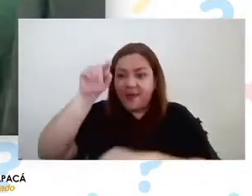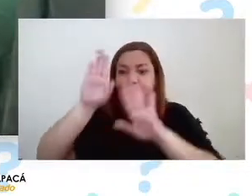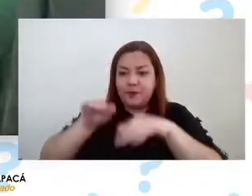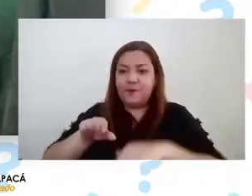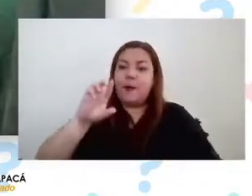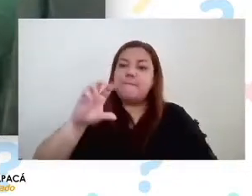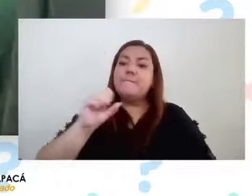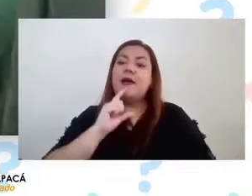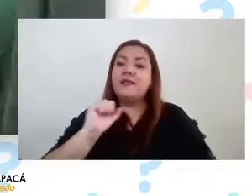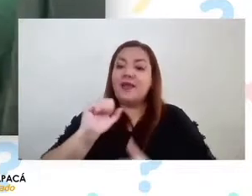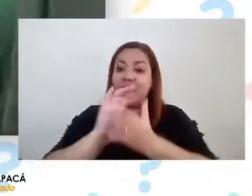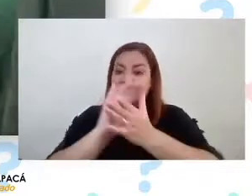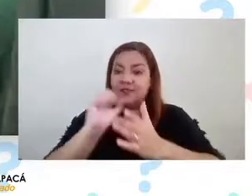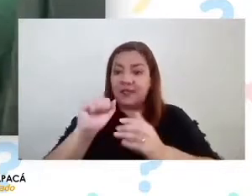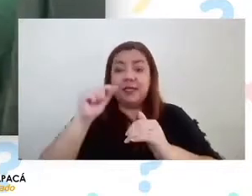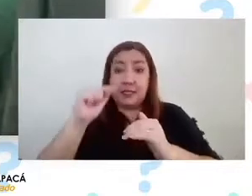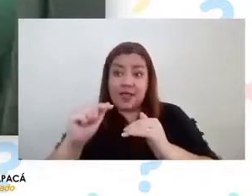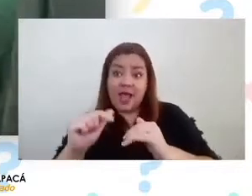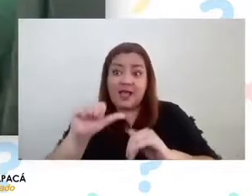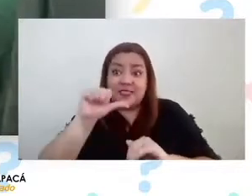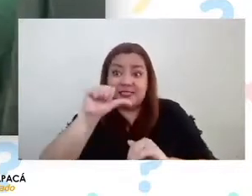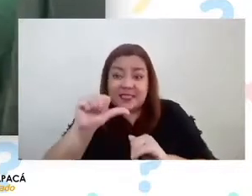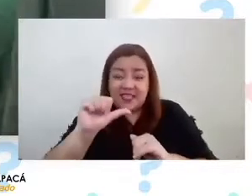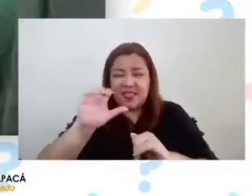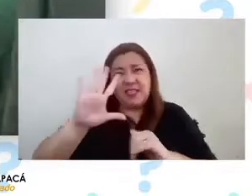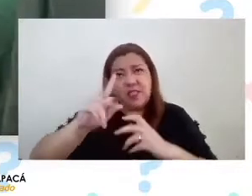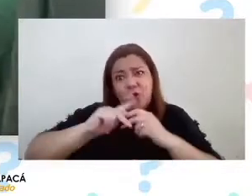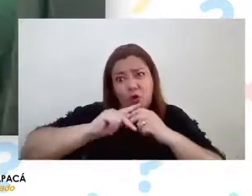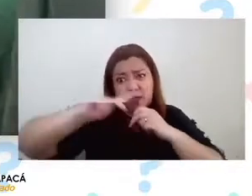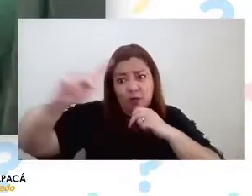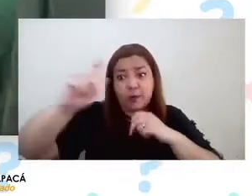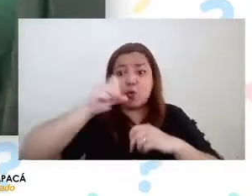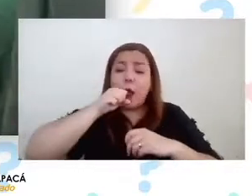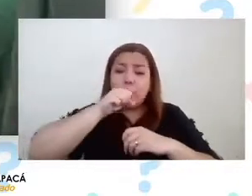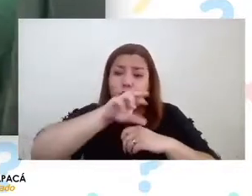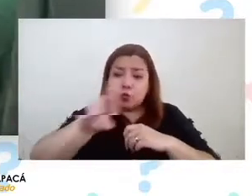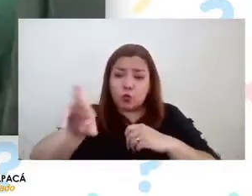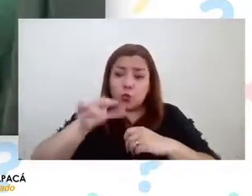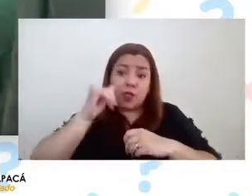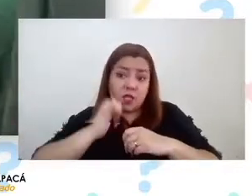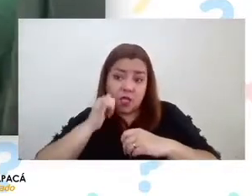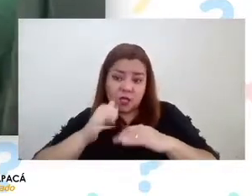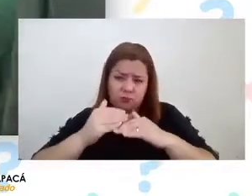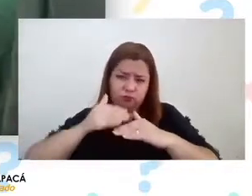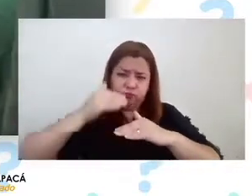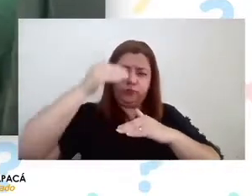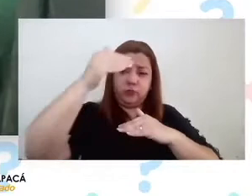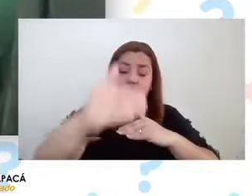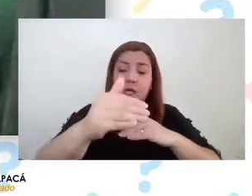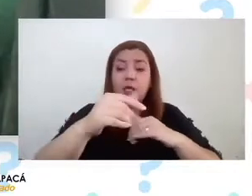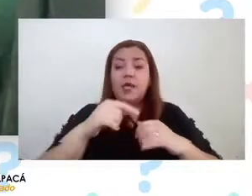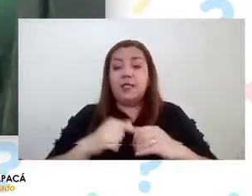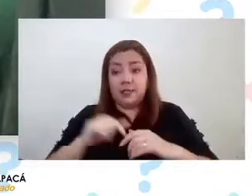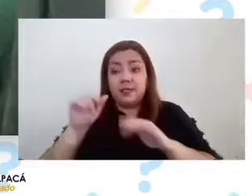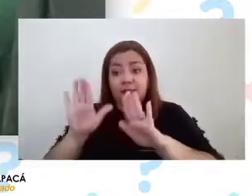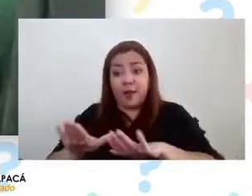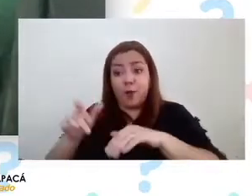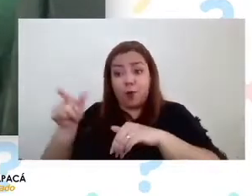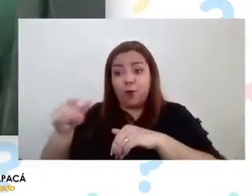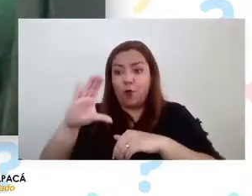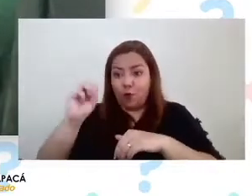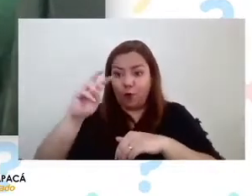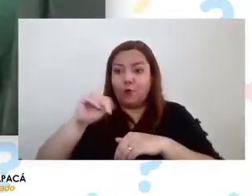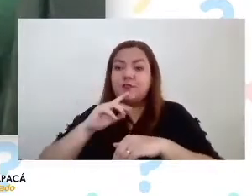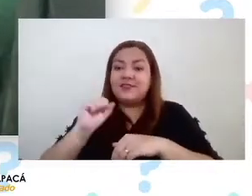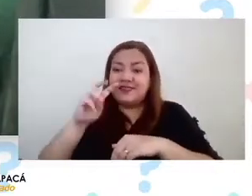Bueno, Patache está a 65 kilómetros al sur de Iquique, y estamos con Constanza, que se encuentra en vivo